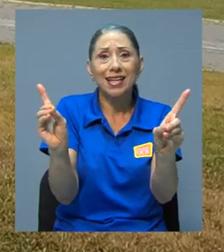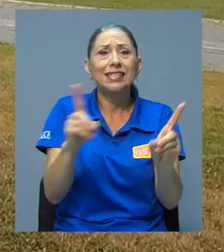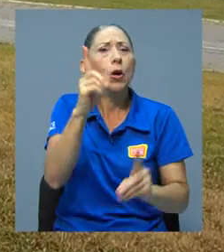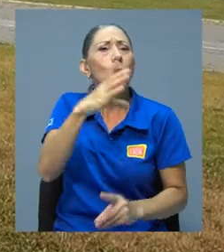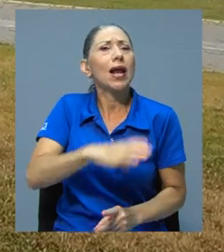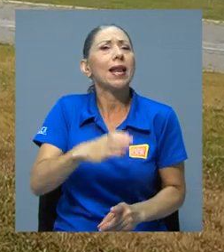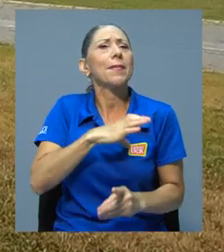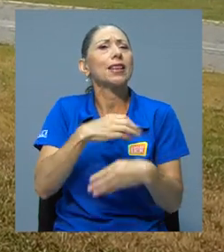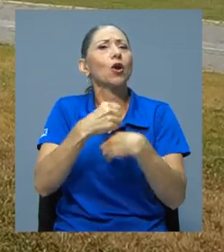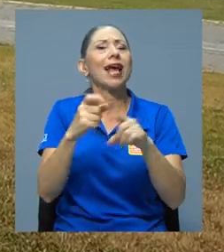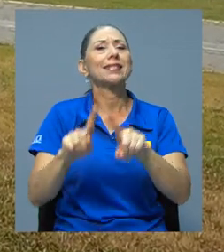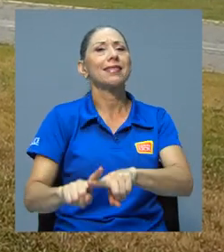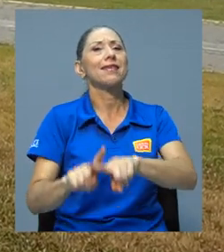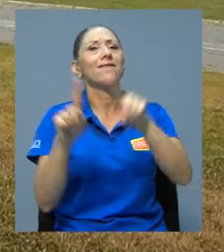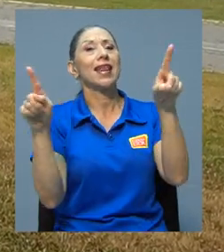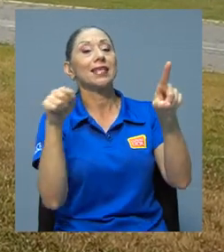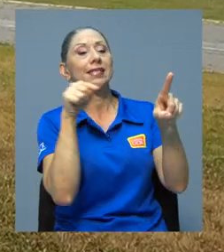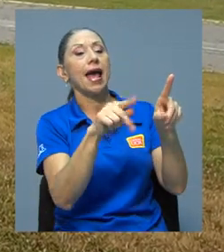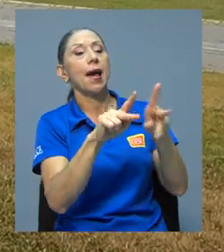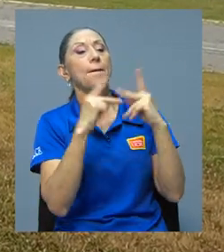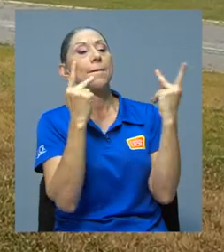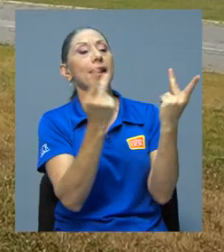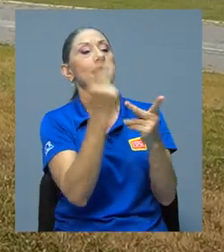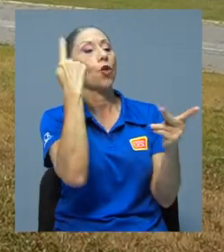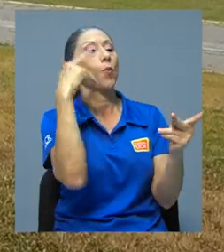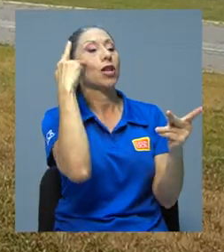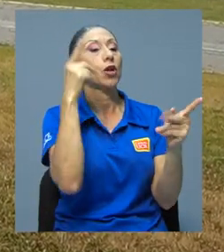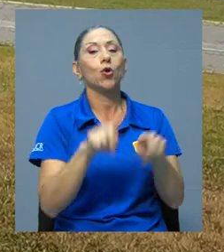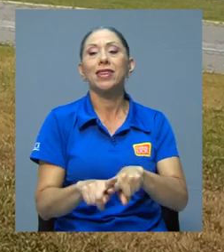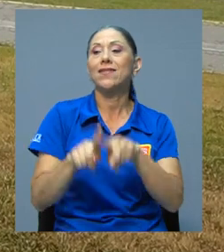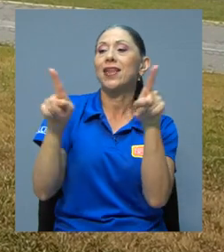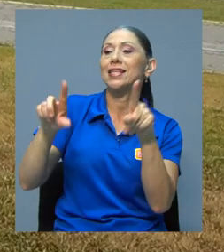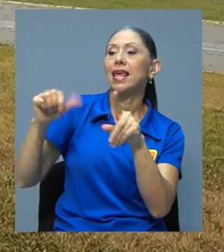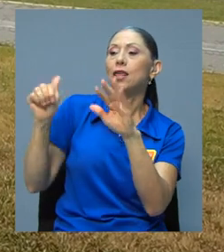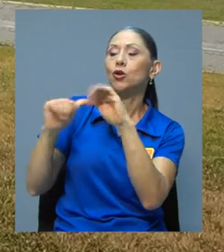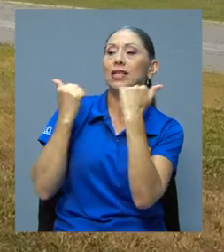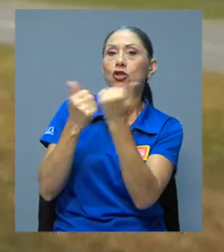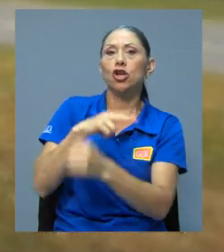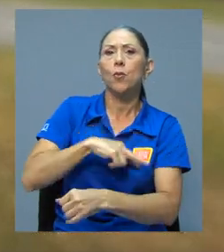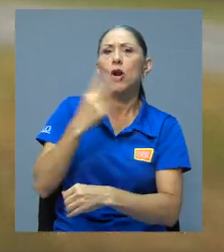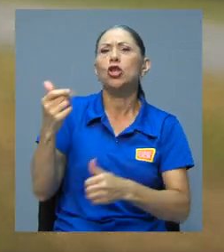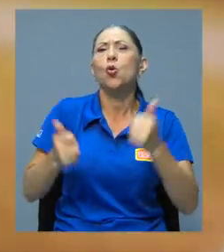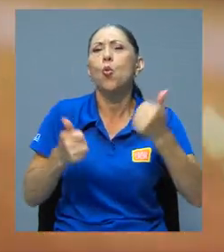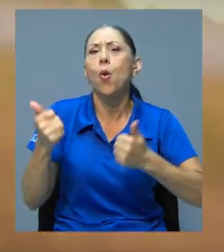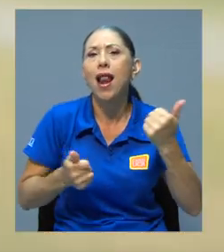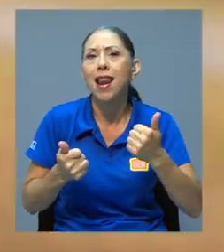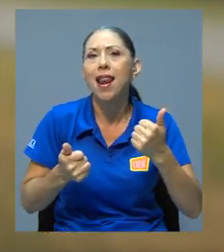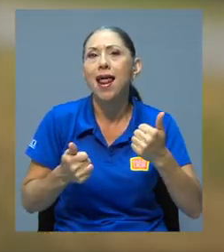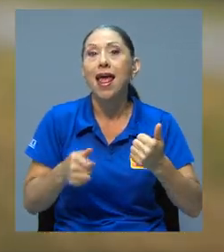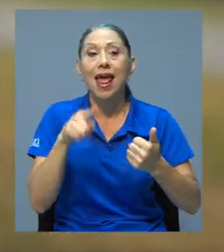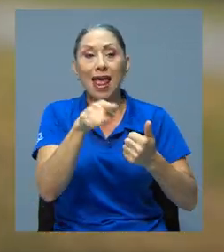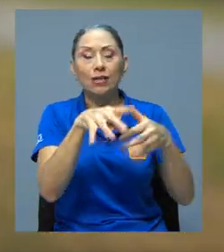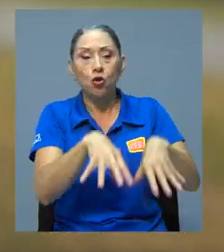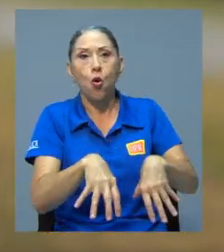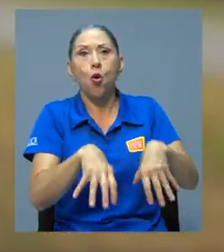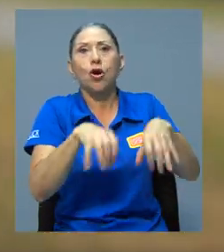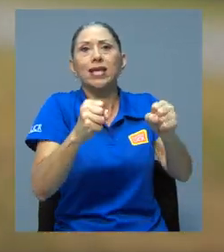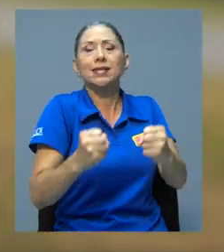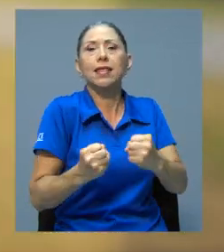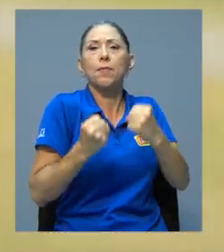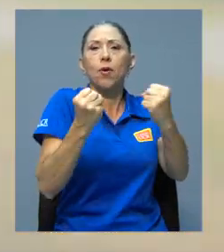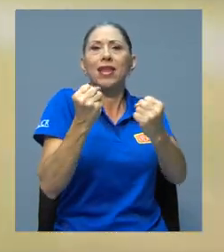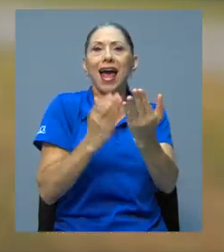elemento que diferencia a un partido político de otras asociaciones voluntarias es la conquista del poder